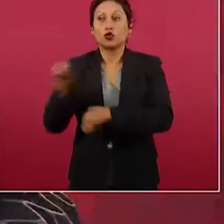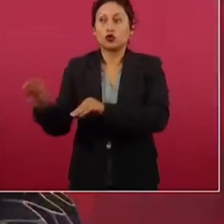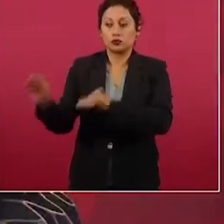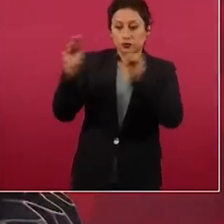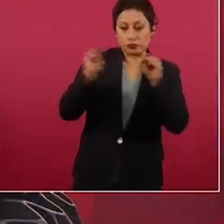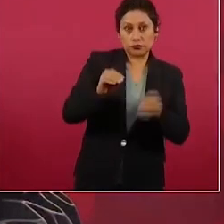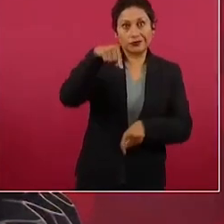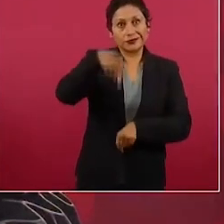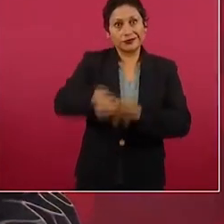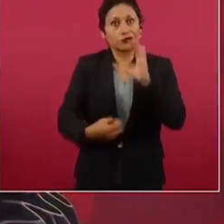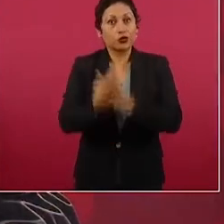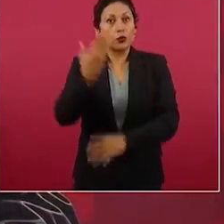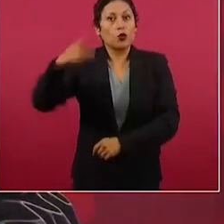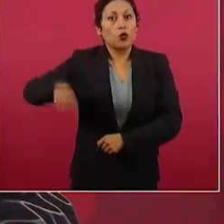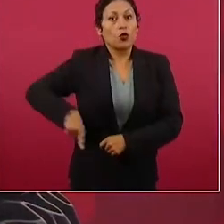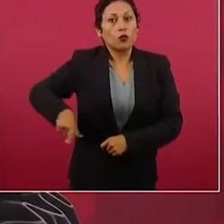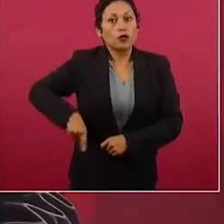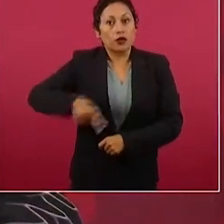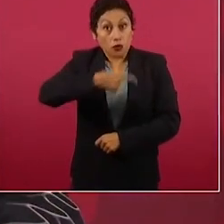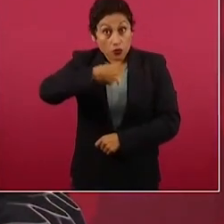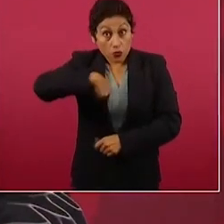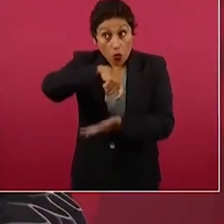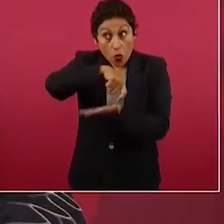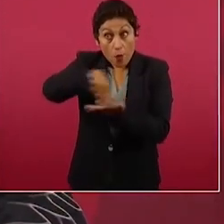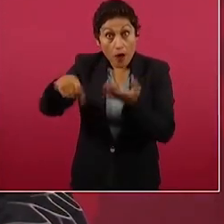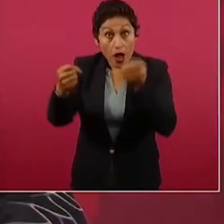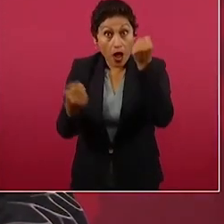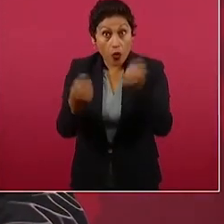para funcionarios públicos.